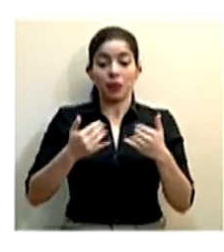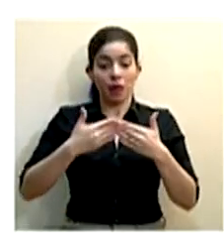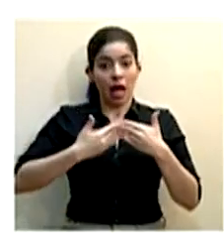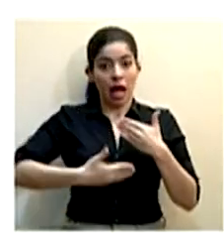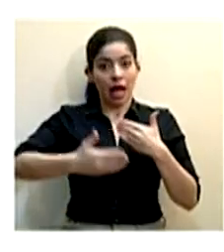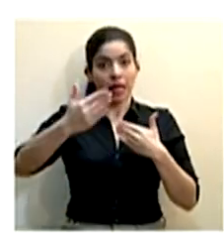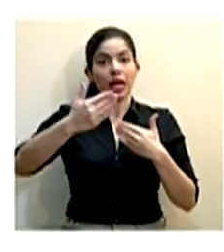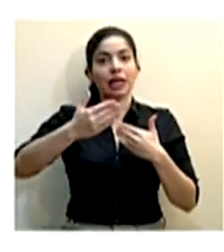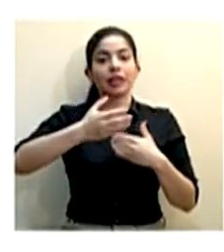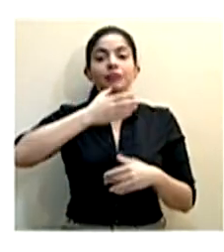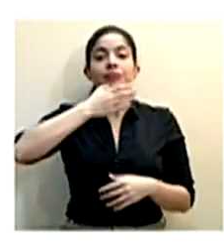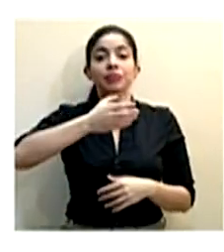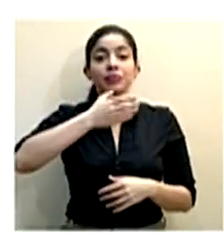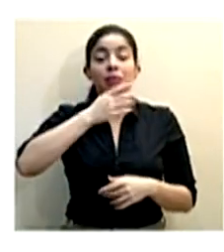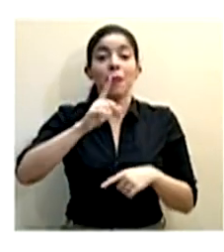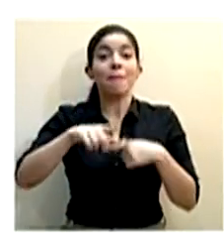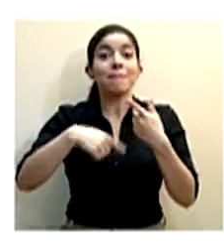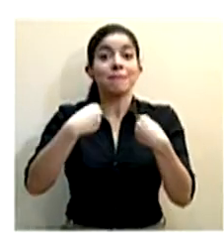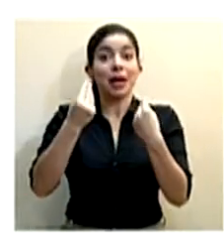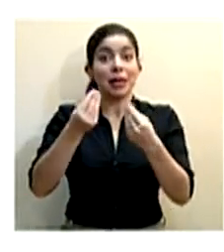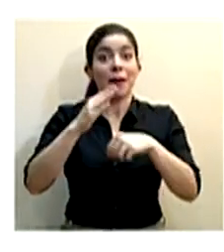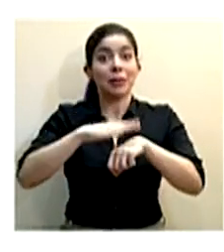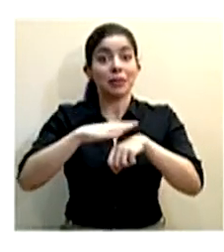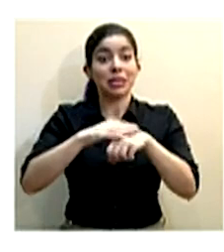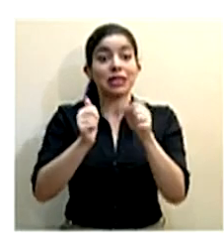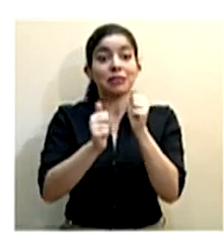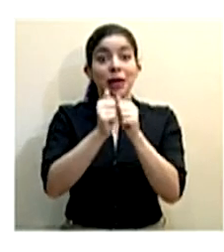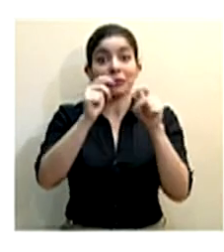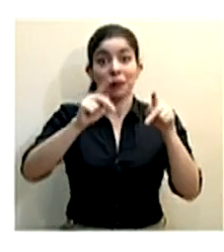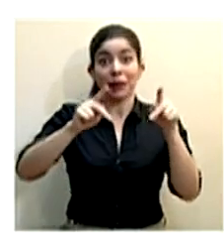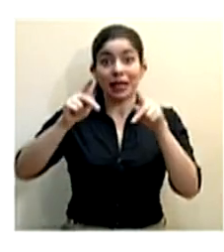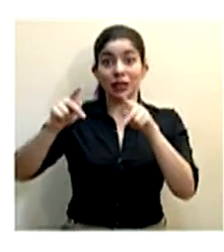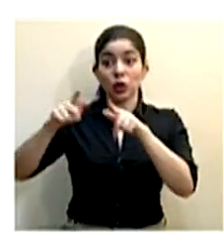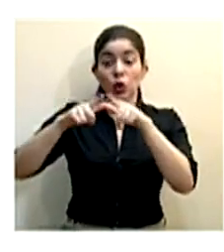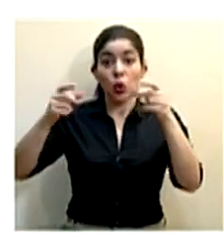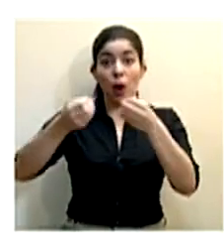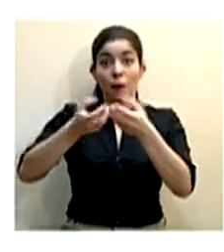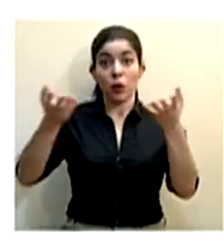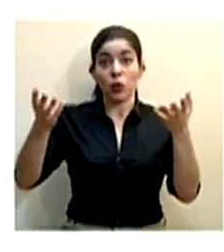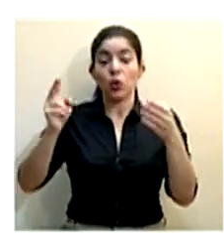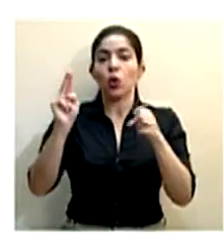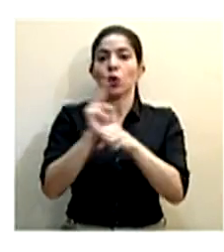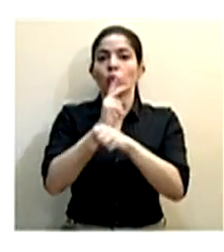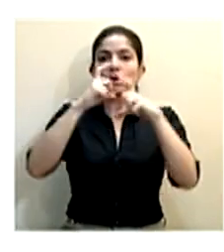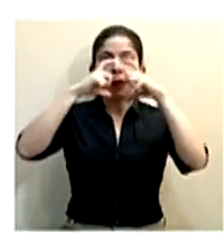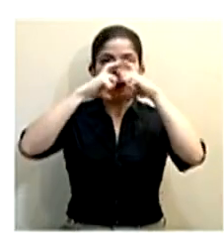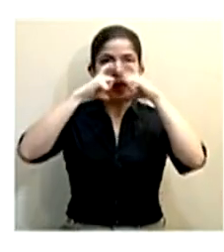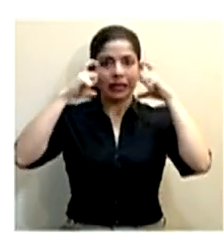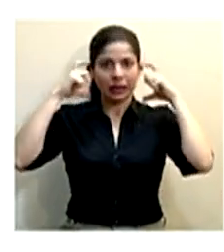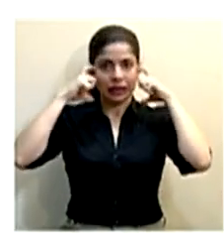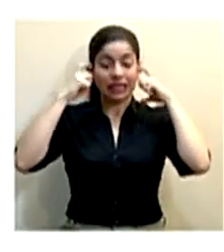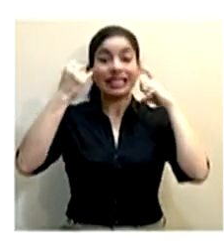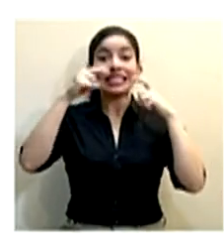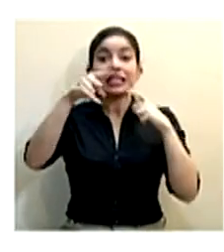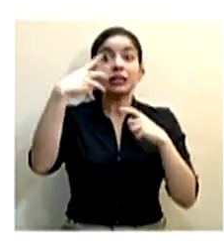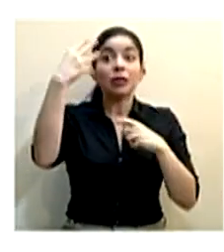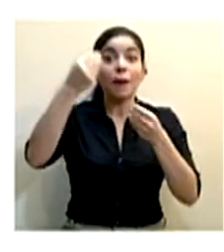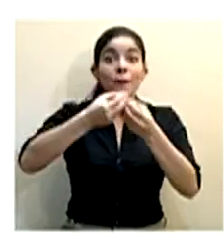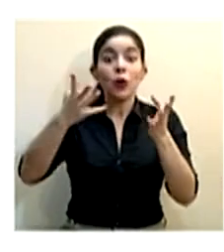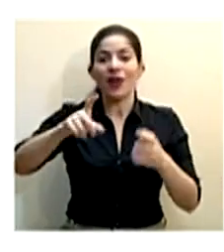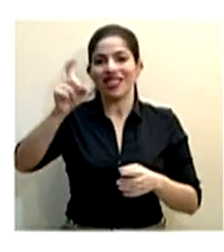vamos a recomendar, como vamos a permitir que haya más personas en lugares públicos, el uso de mascarillas en lugares públicos,